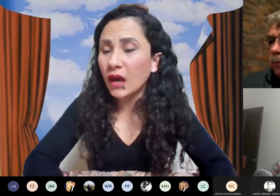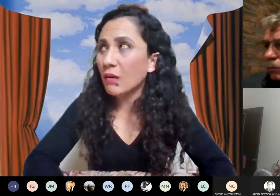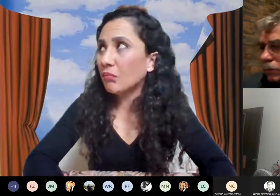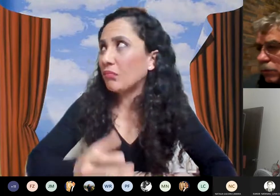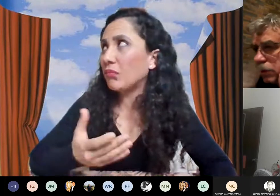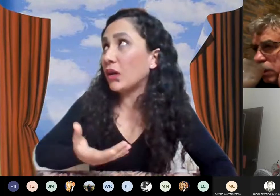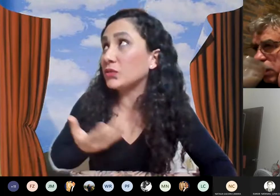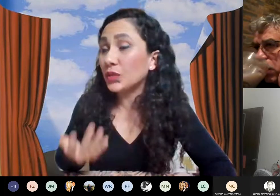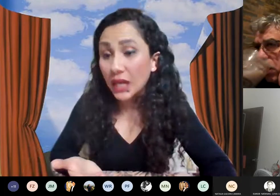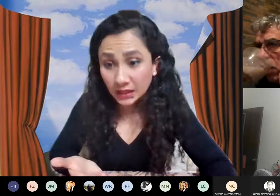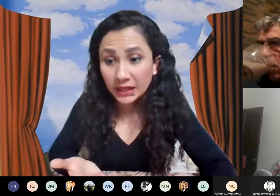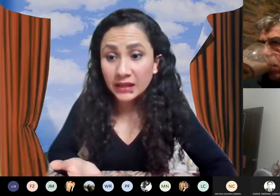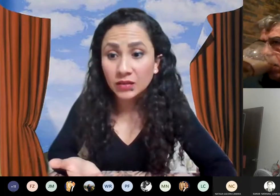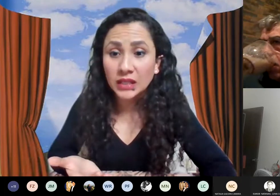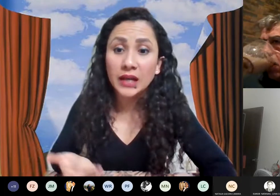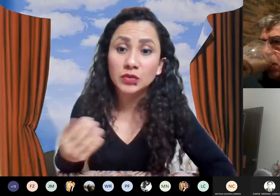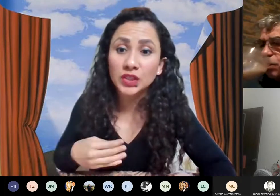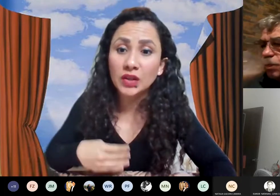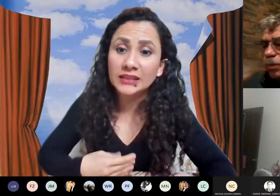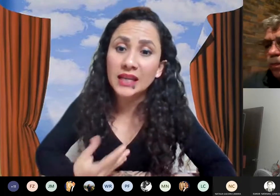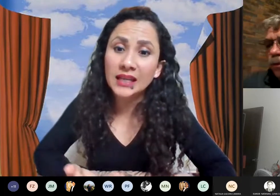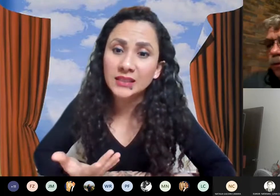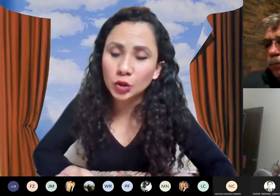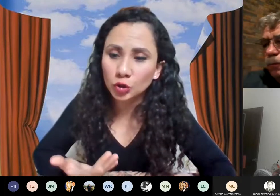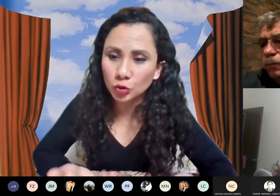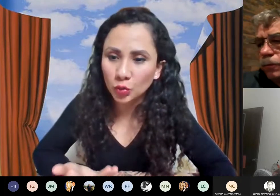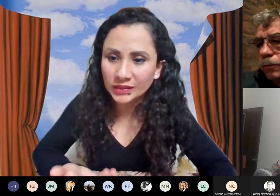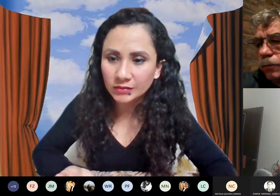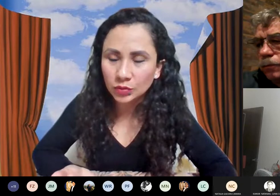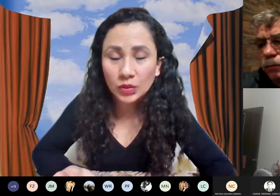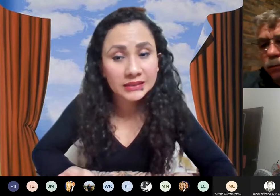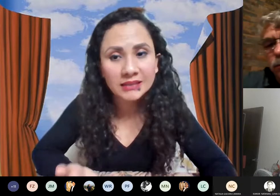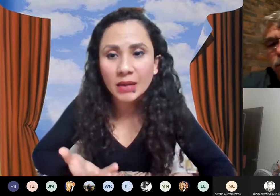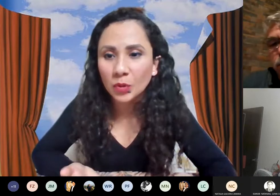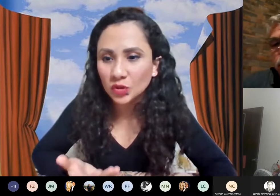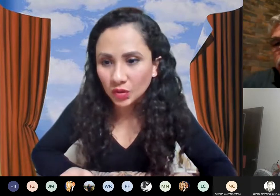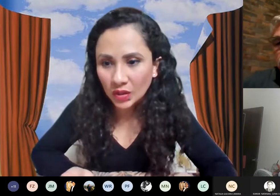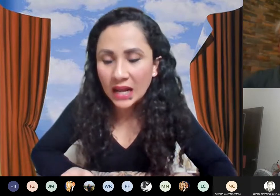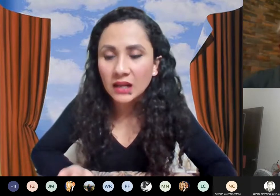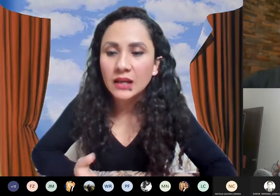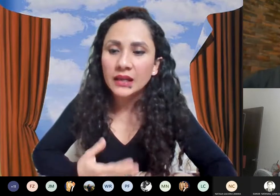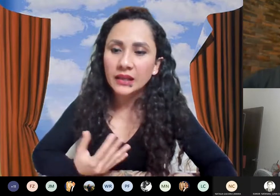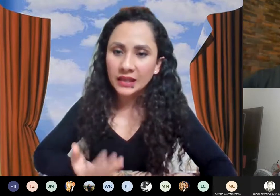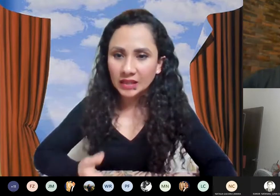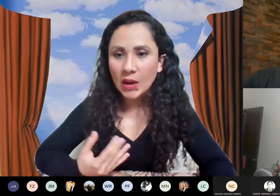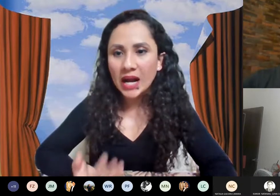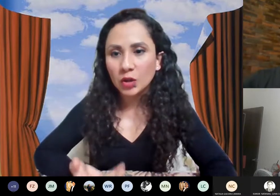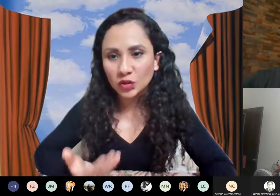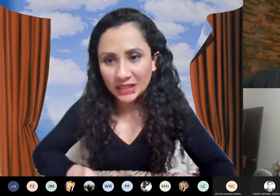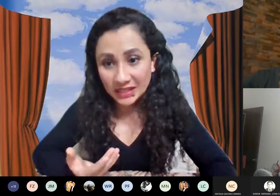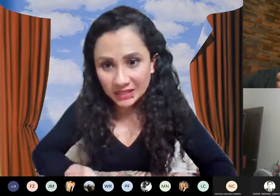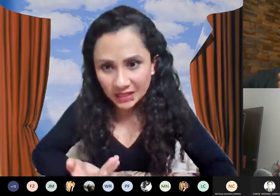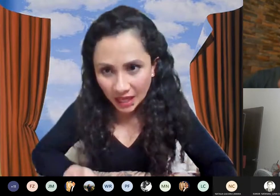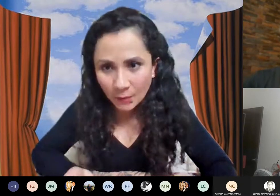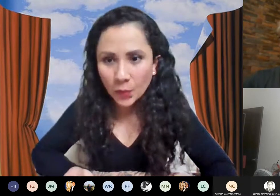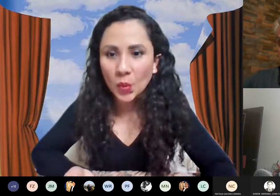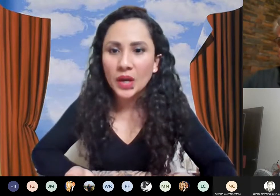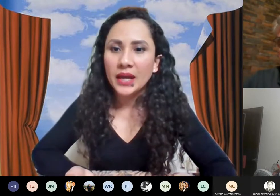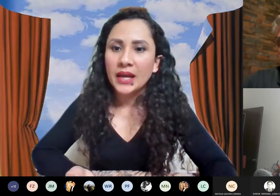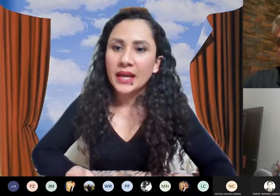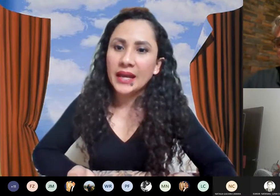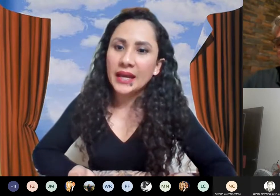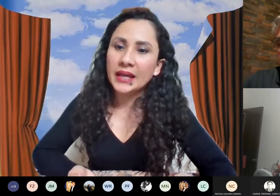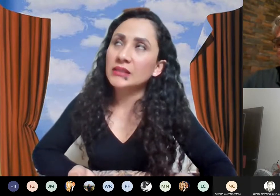un estudiante o sea hay un chico que está aquí haciendo su su estancia postdoctoral y que trabaja con series de